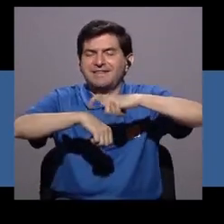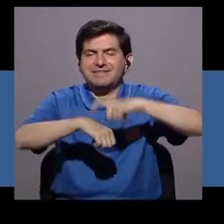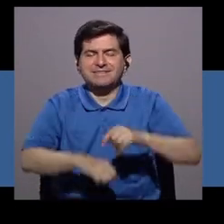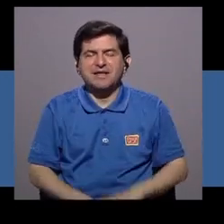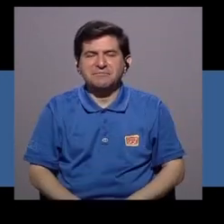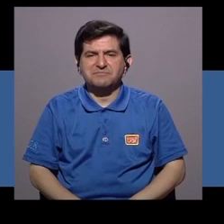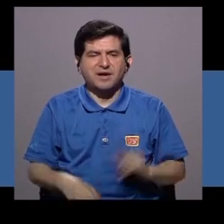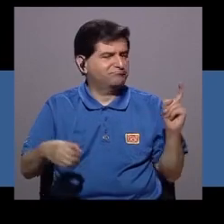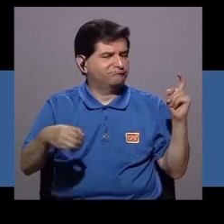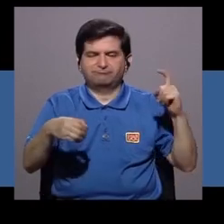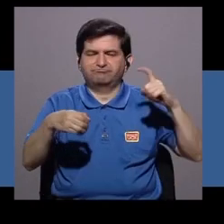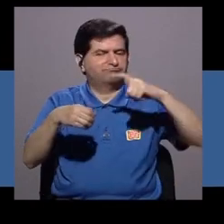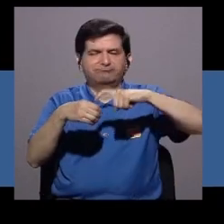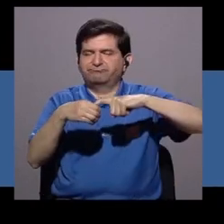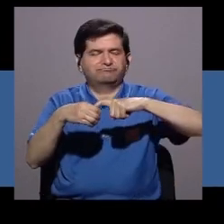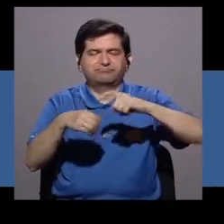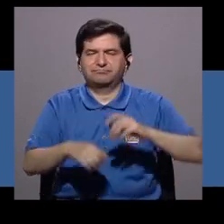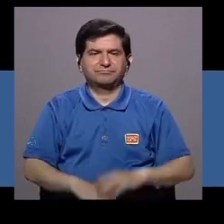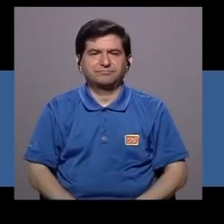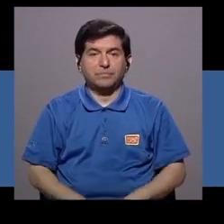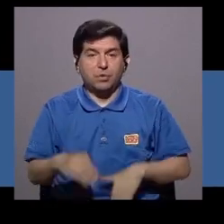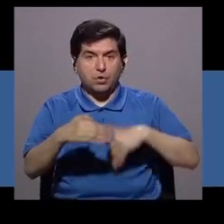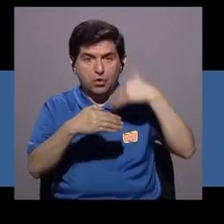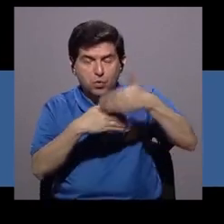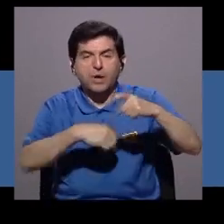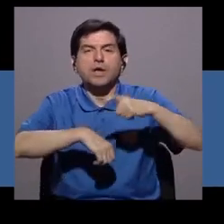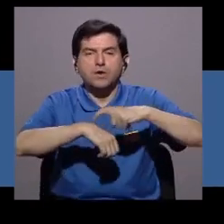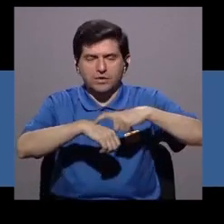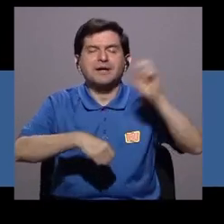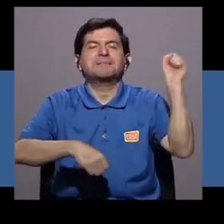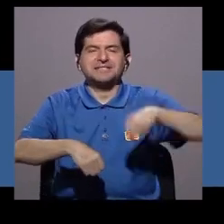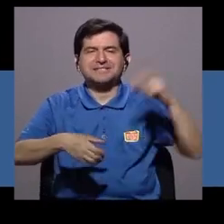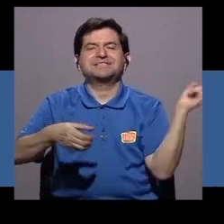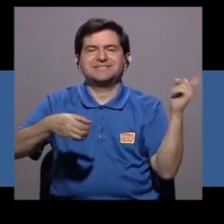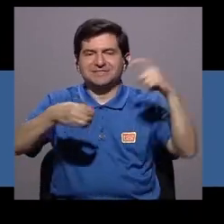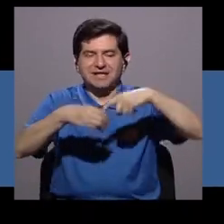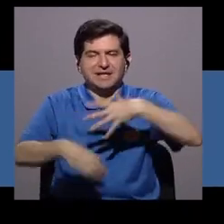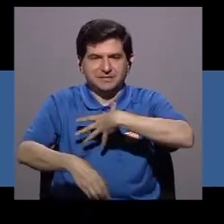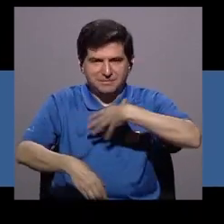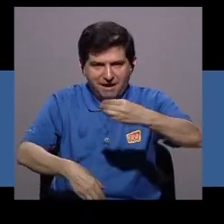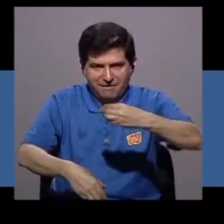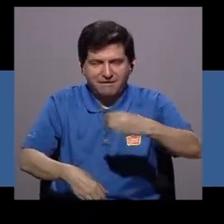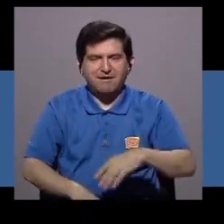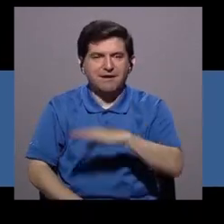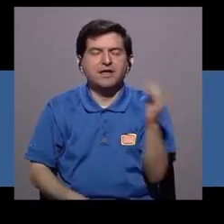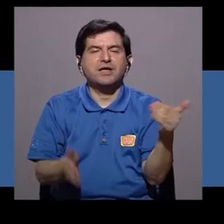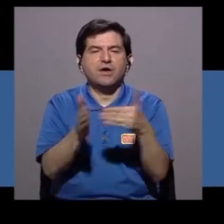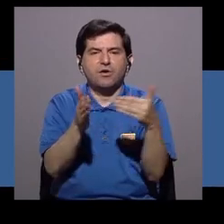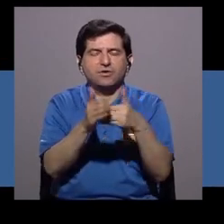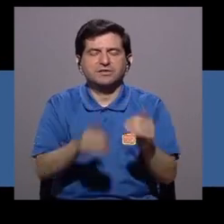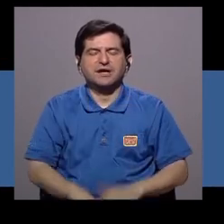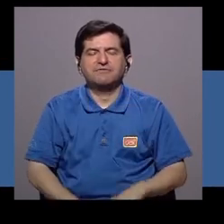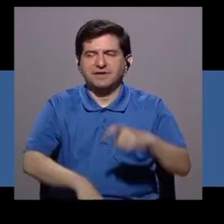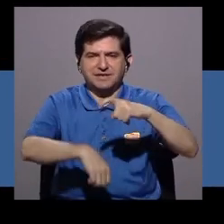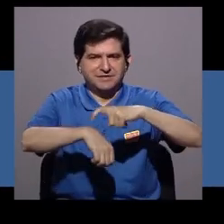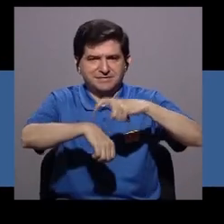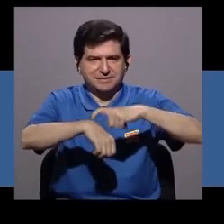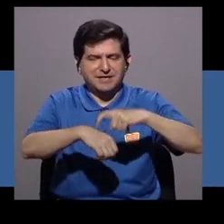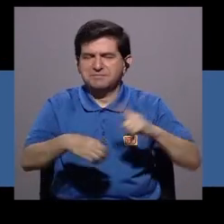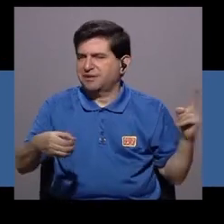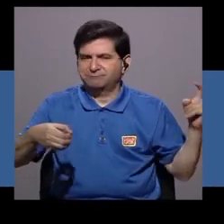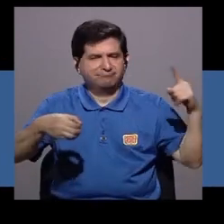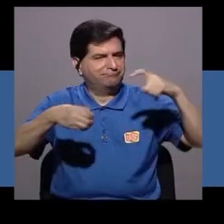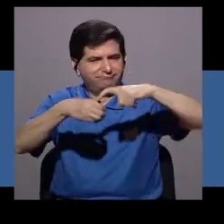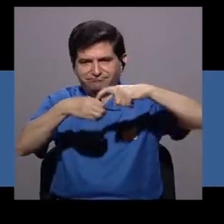una etapa de infertilidad, después sigue la etapa fértil que vemos aquí en blanco, y luego de nuevo una etapa de